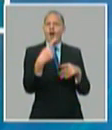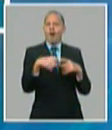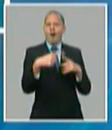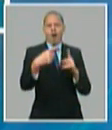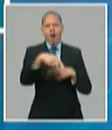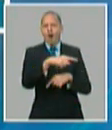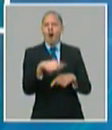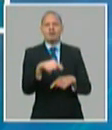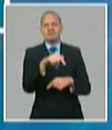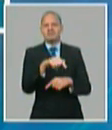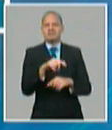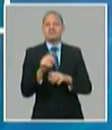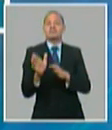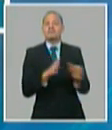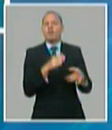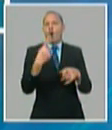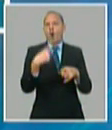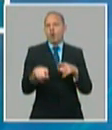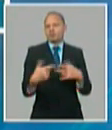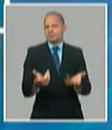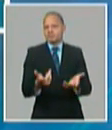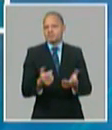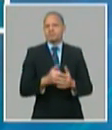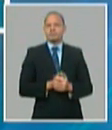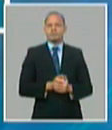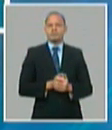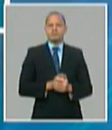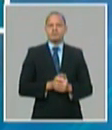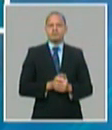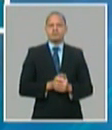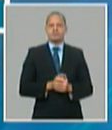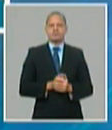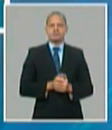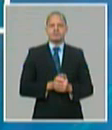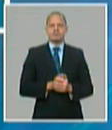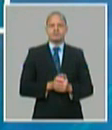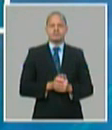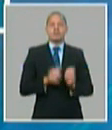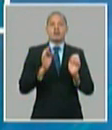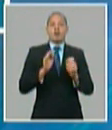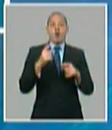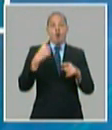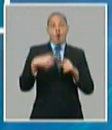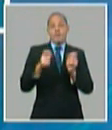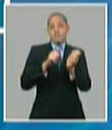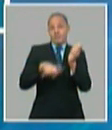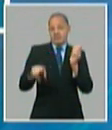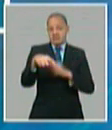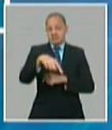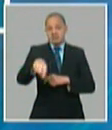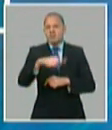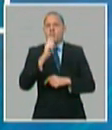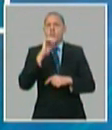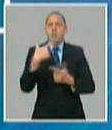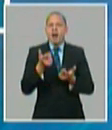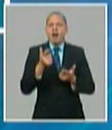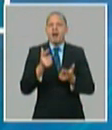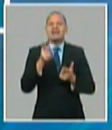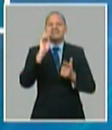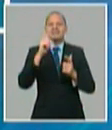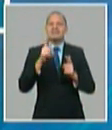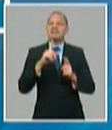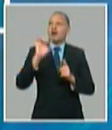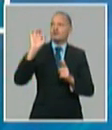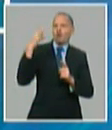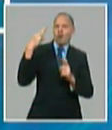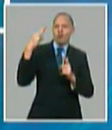los parques solares de Mayajigua y planta mecánica que se concluyeron ya y se incorporan al sistema energético nacional 5 MW esto es energía